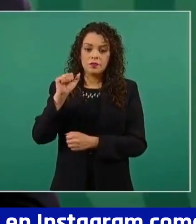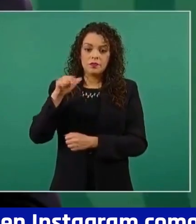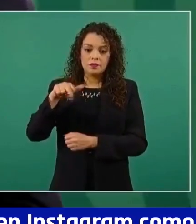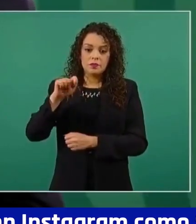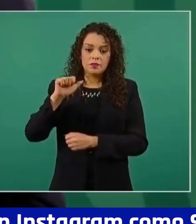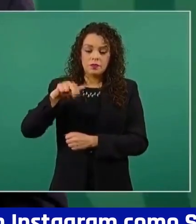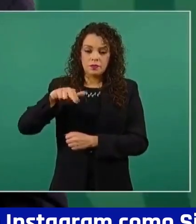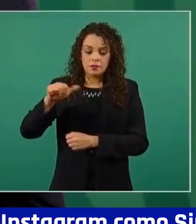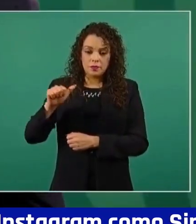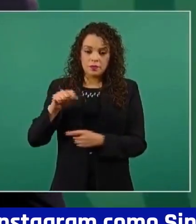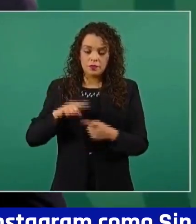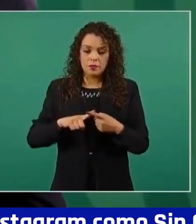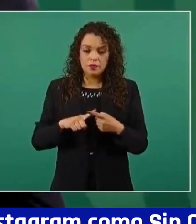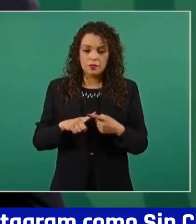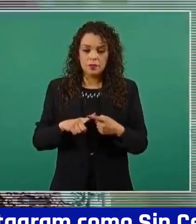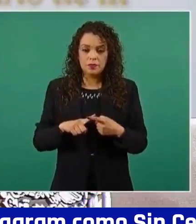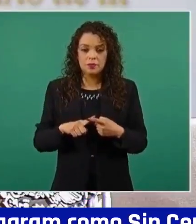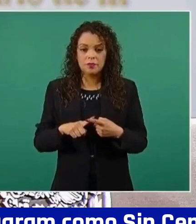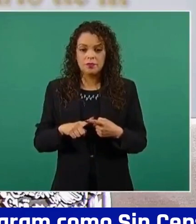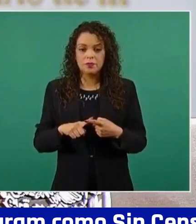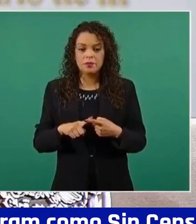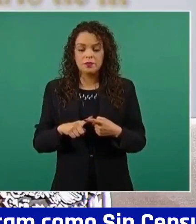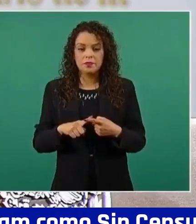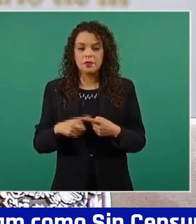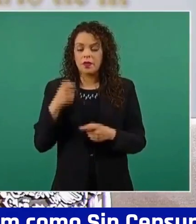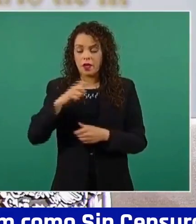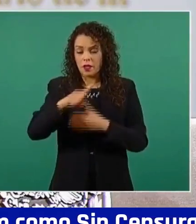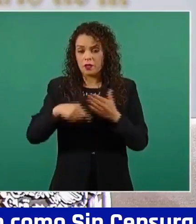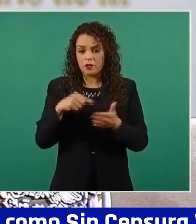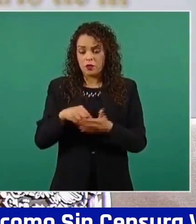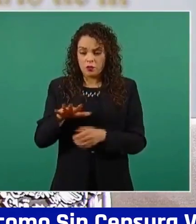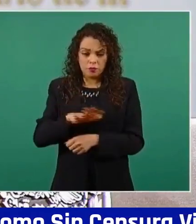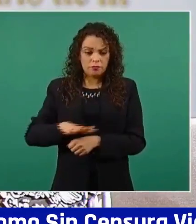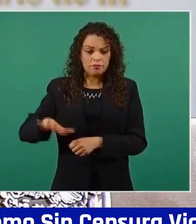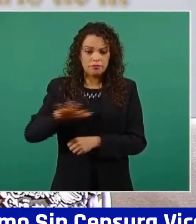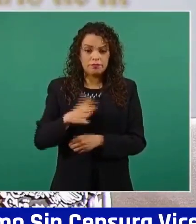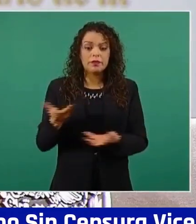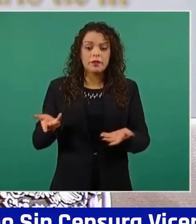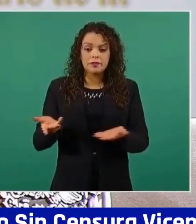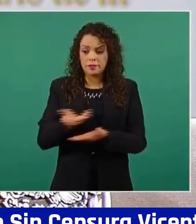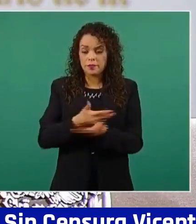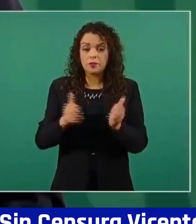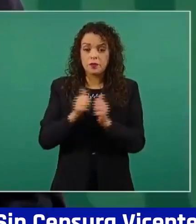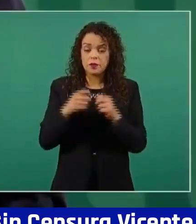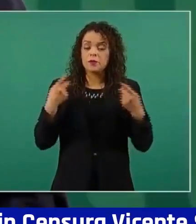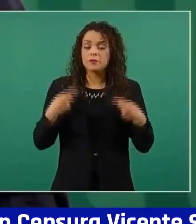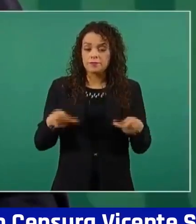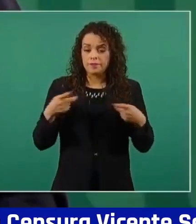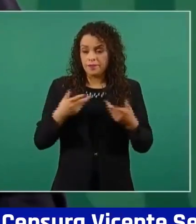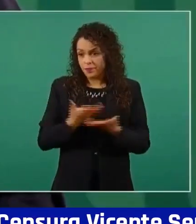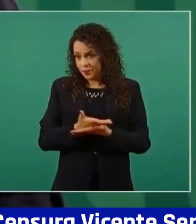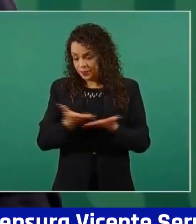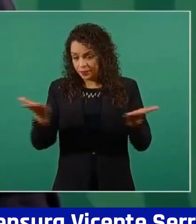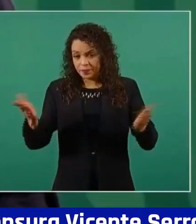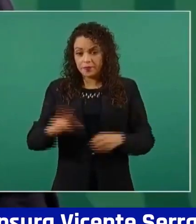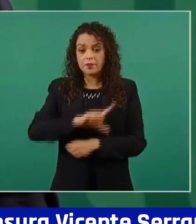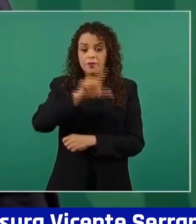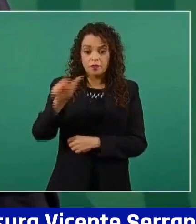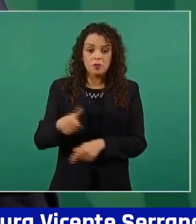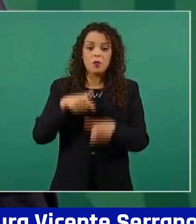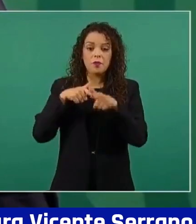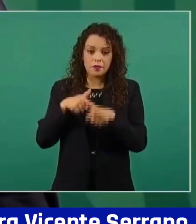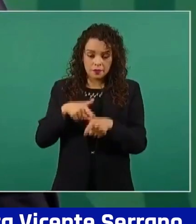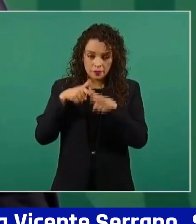y ahí vamos a estar conviviendo con la gente. Y luego vamos a seguir